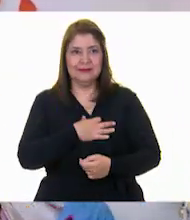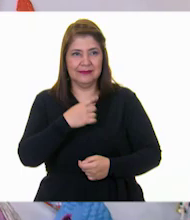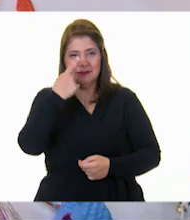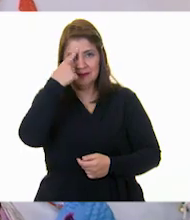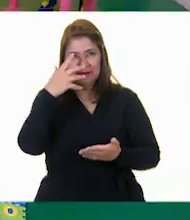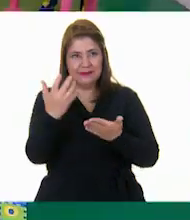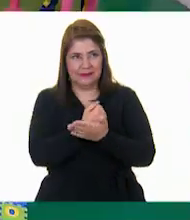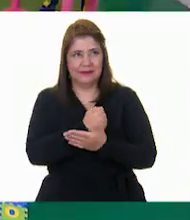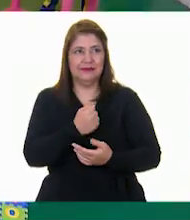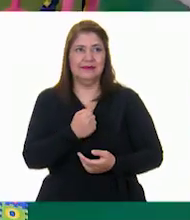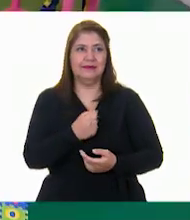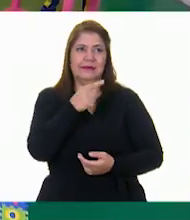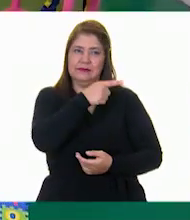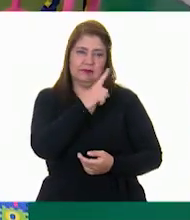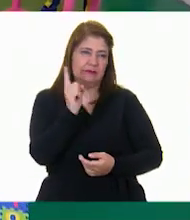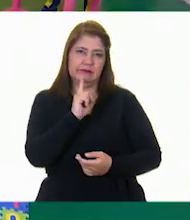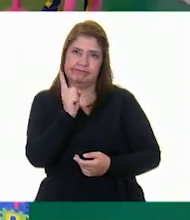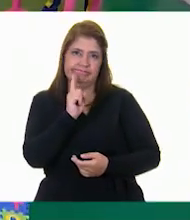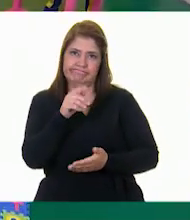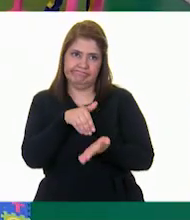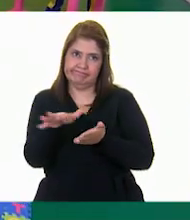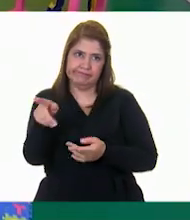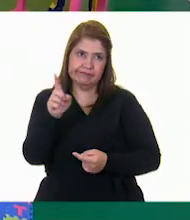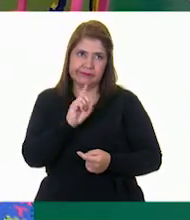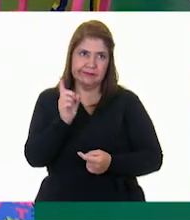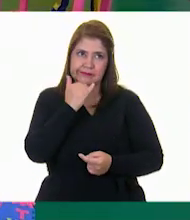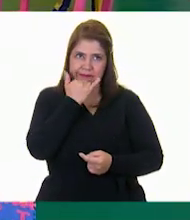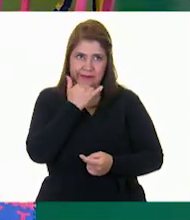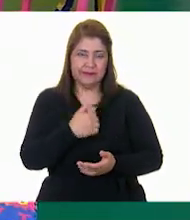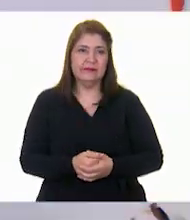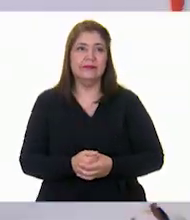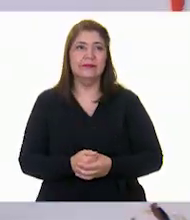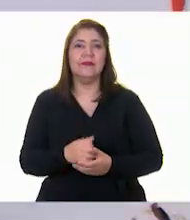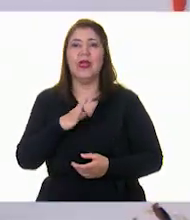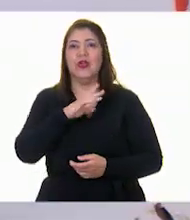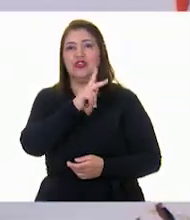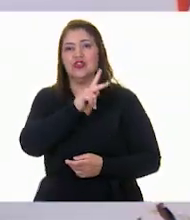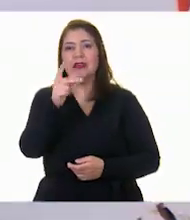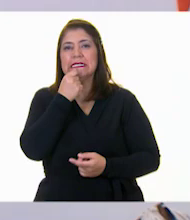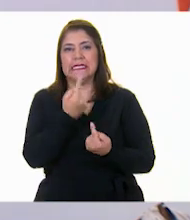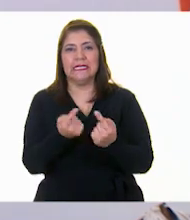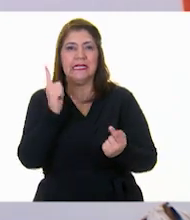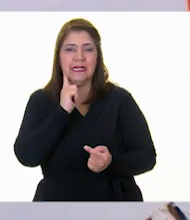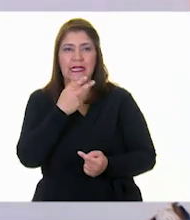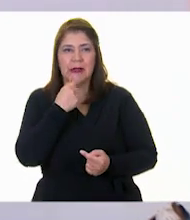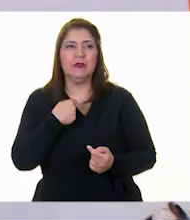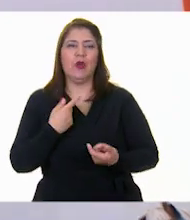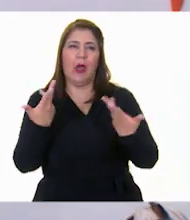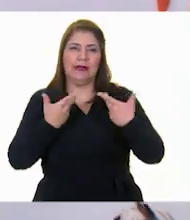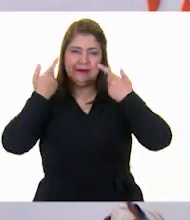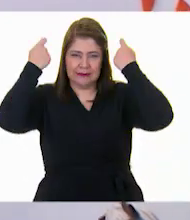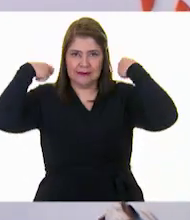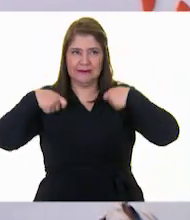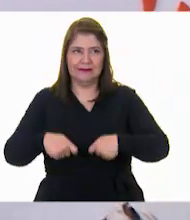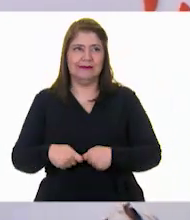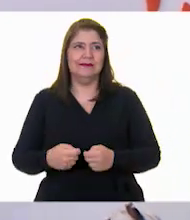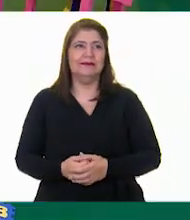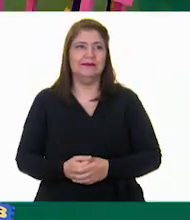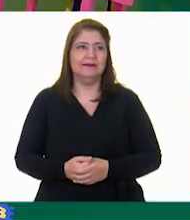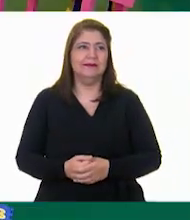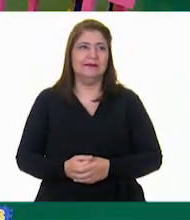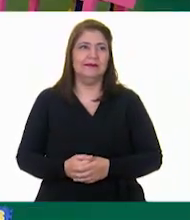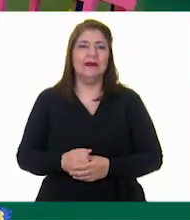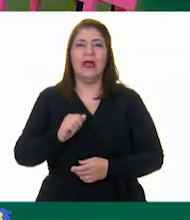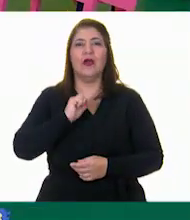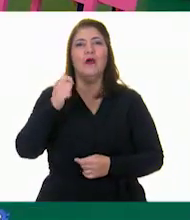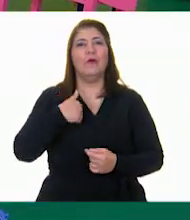las ganadoras de Tunoco, Listli, lo siento mucho, y para todas las niñas y los niños y yo me la voy a poner. Yo me la voy